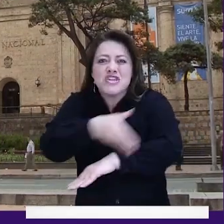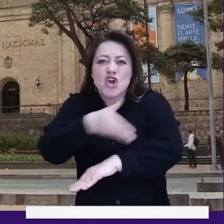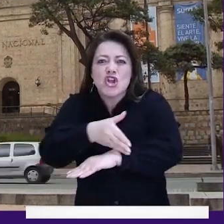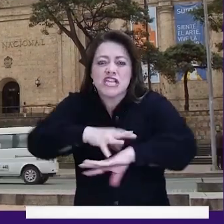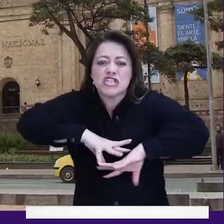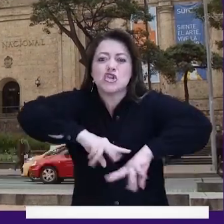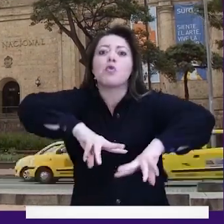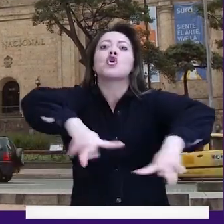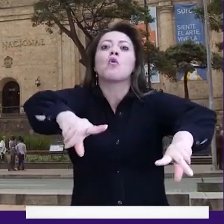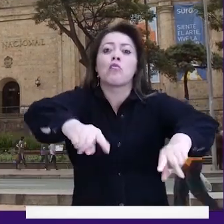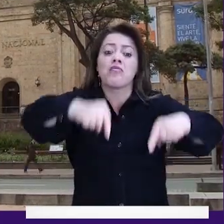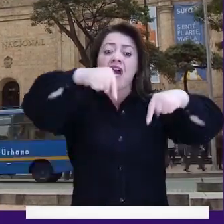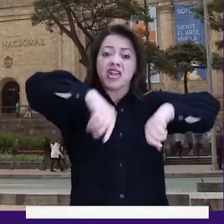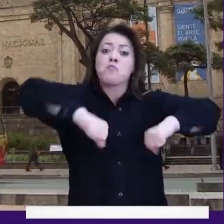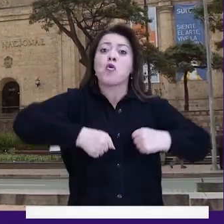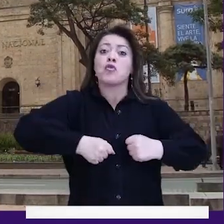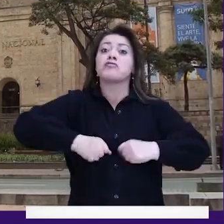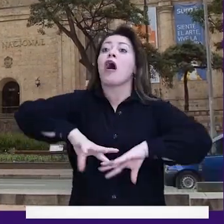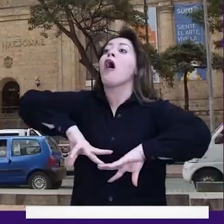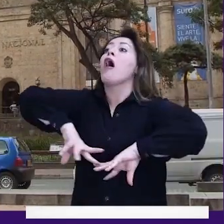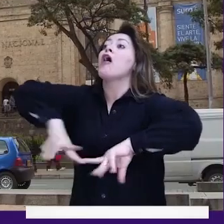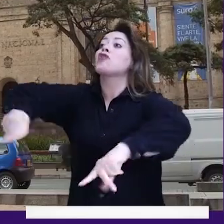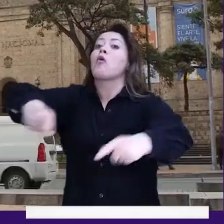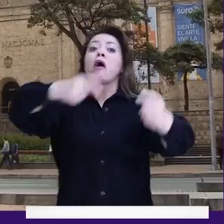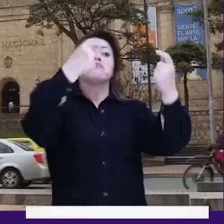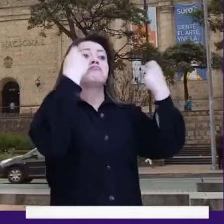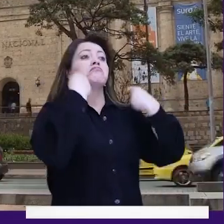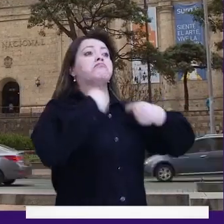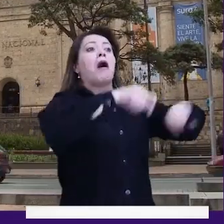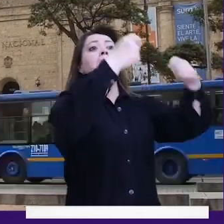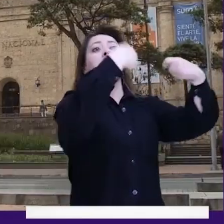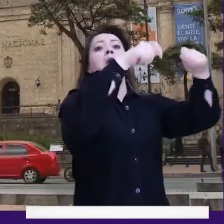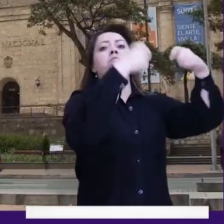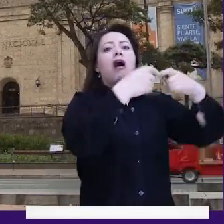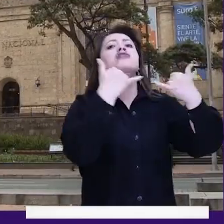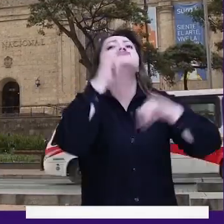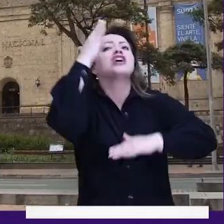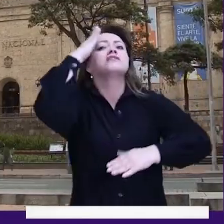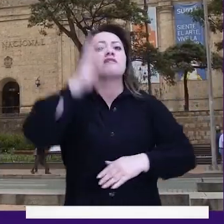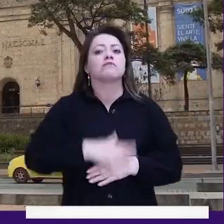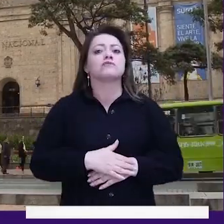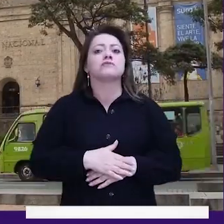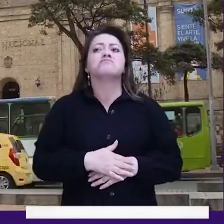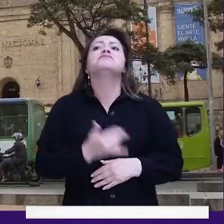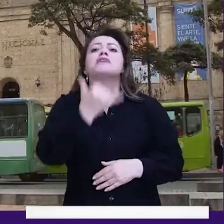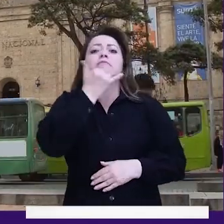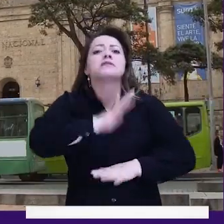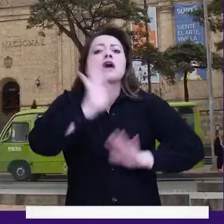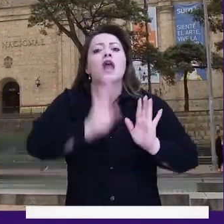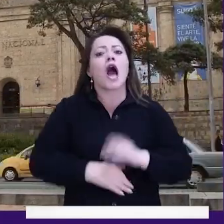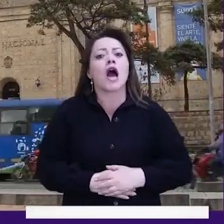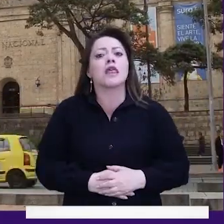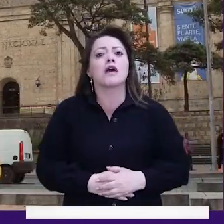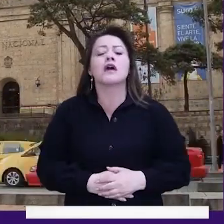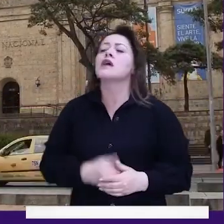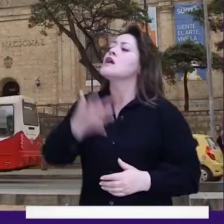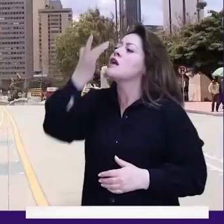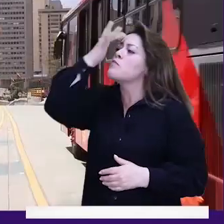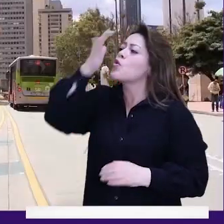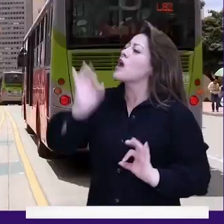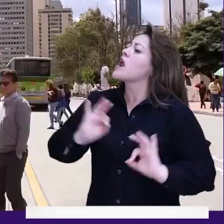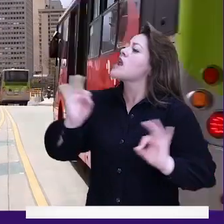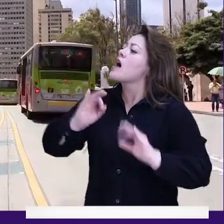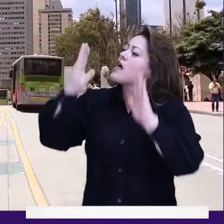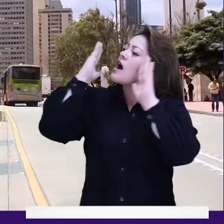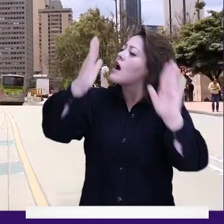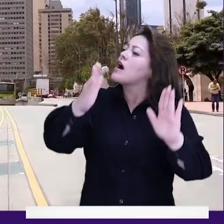Colombia. Aquí en Bogotá sabemos dónde los comercializan, dónde venden partes, dónde venden celulares robados y no pasa nada. Lo mismo pasa con el